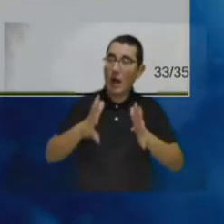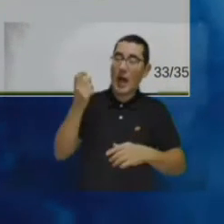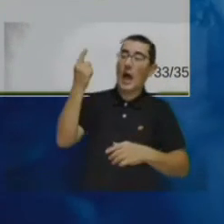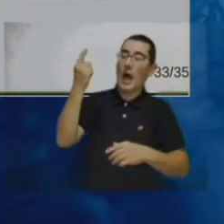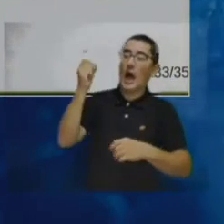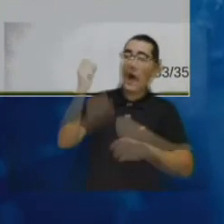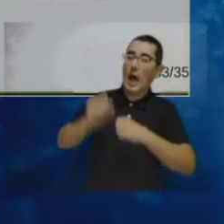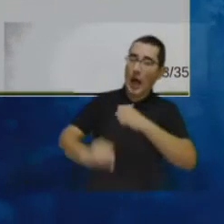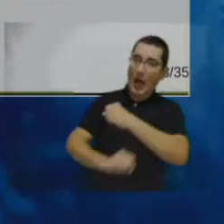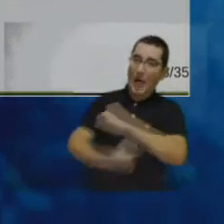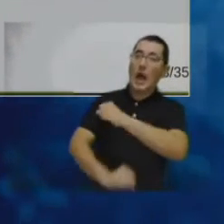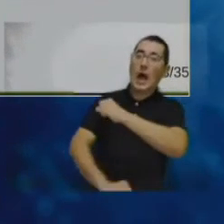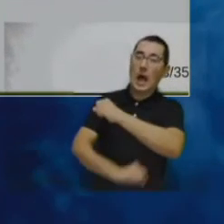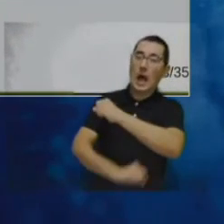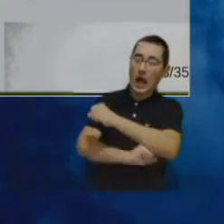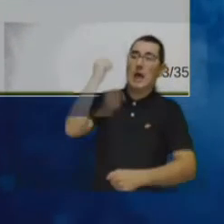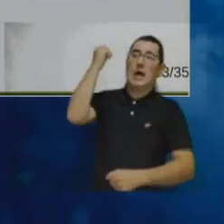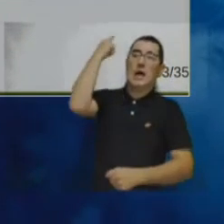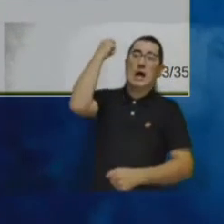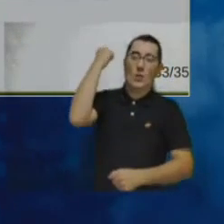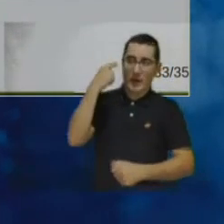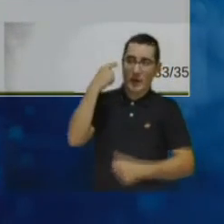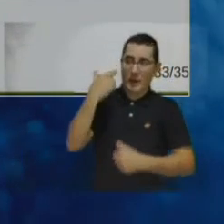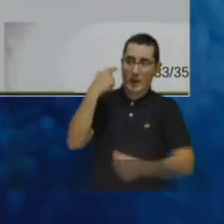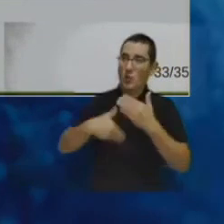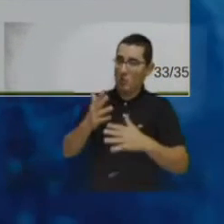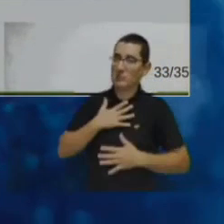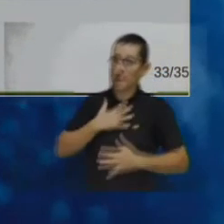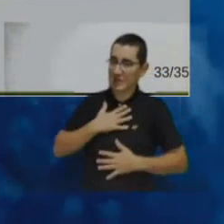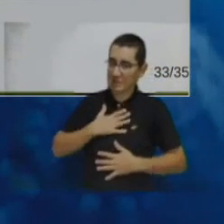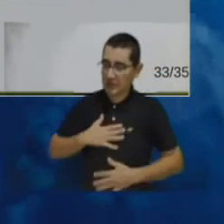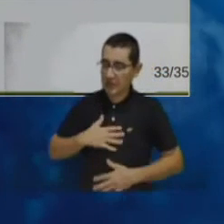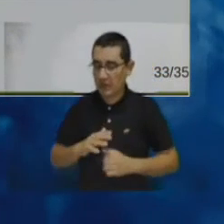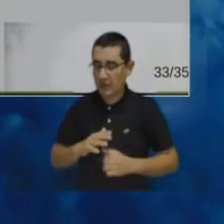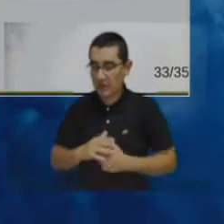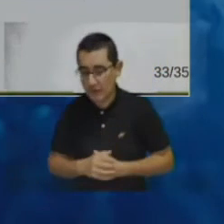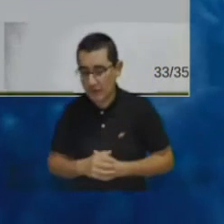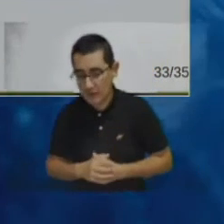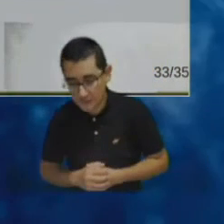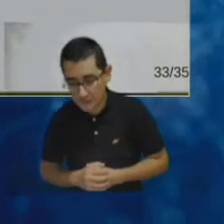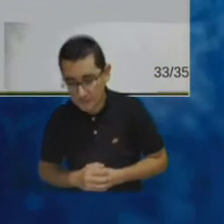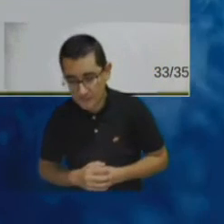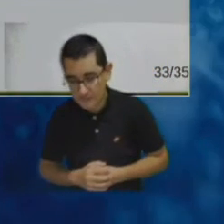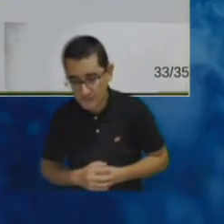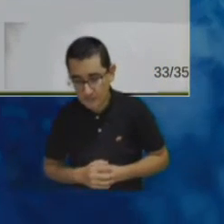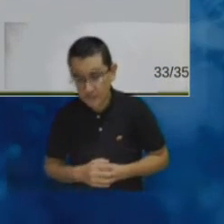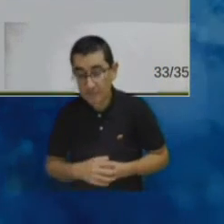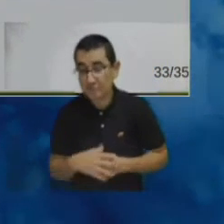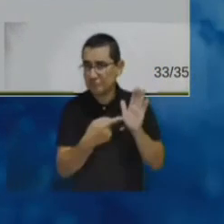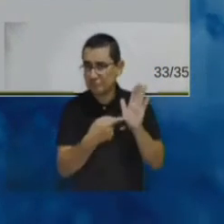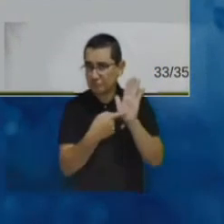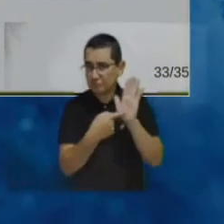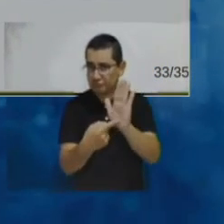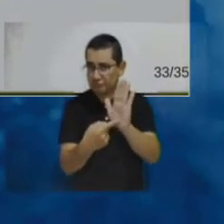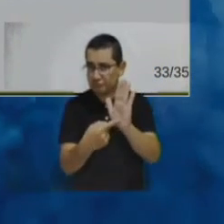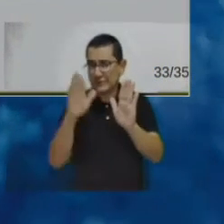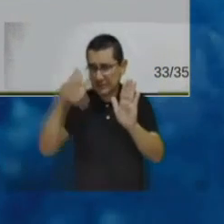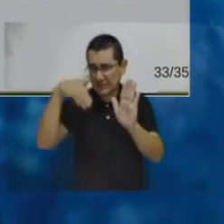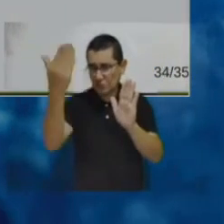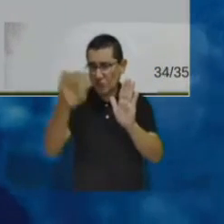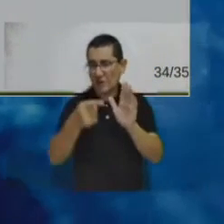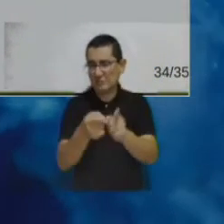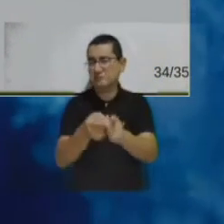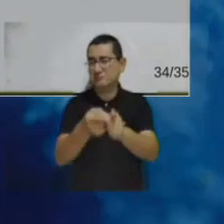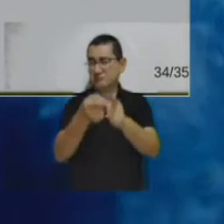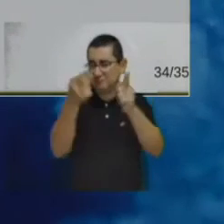respecto al uso de estas tecnologías entonces ese es el interés y pues son resultados que presentaremos ya a la finalización del